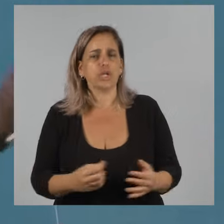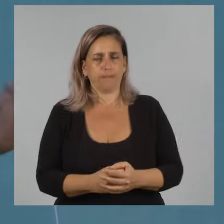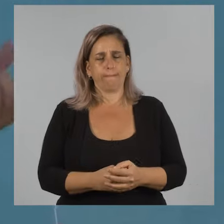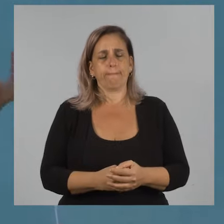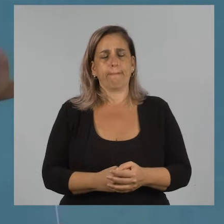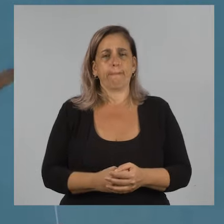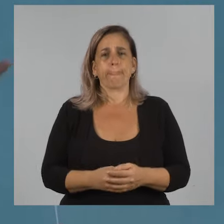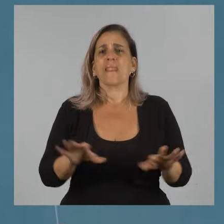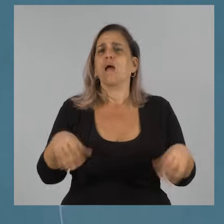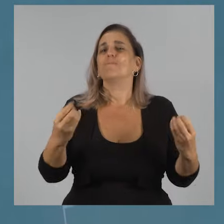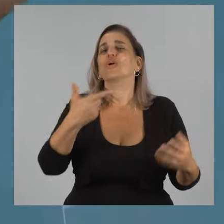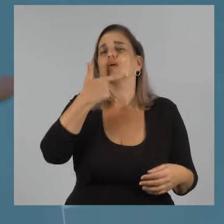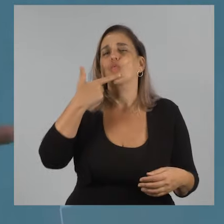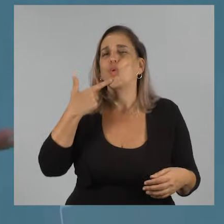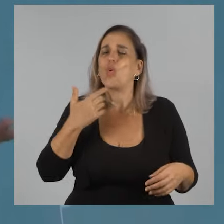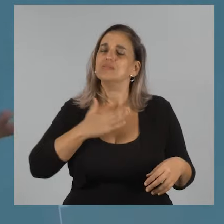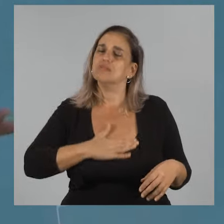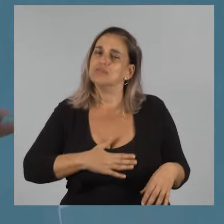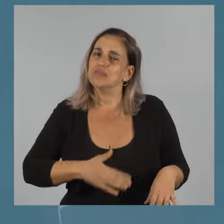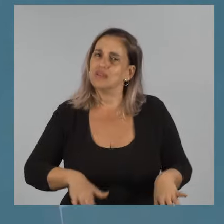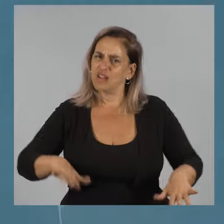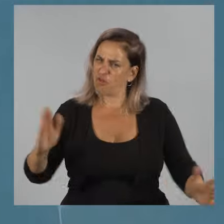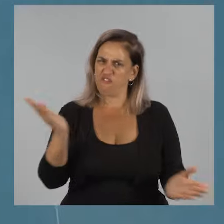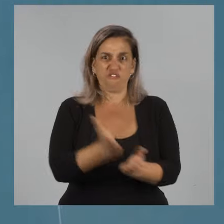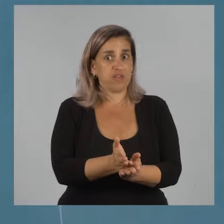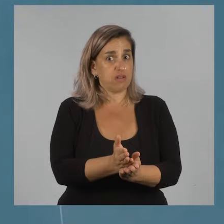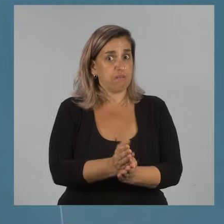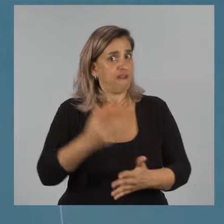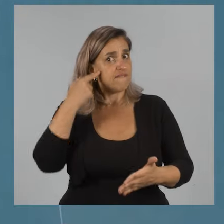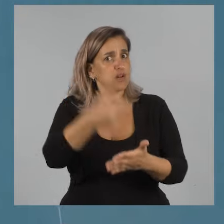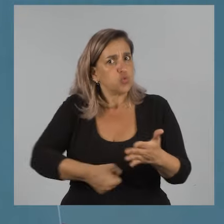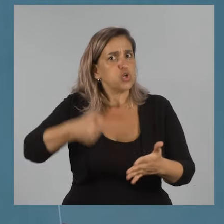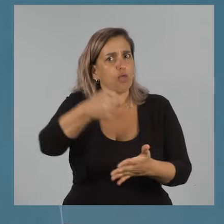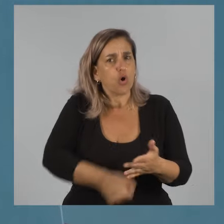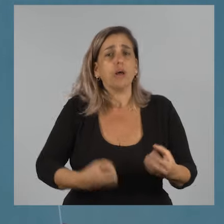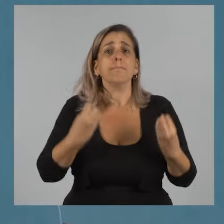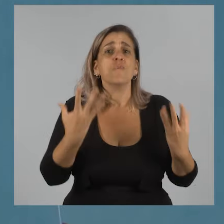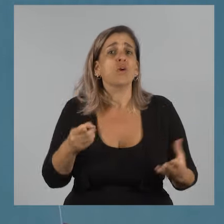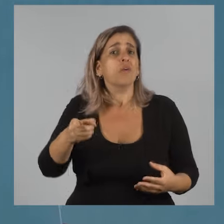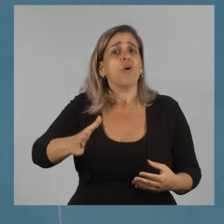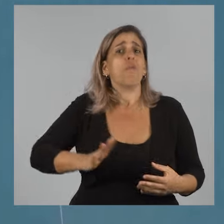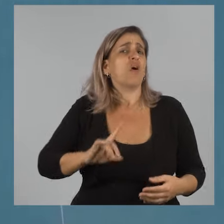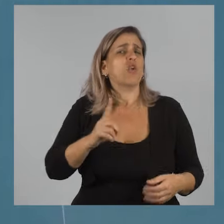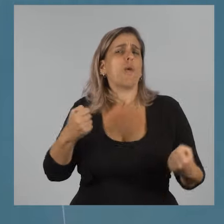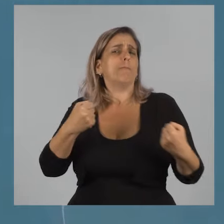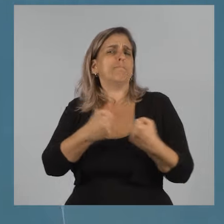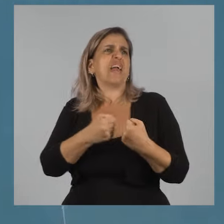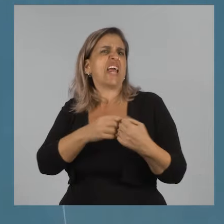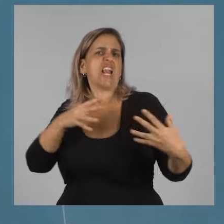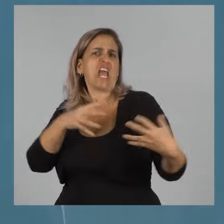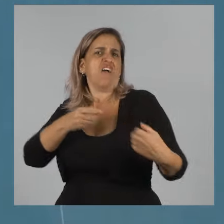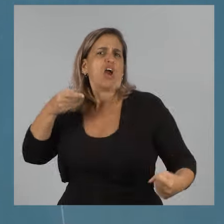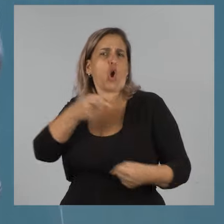podía ser dulce y serena y firme y luchadora? Porque ella no se peleaba